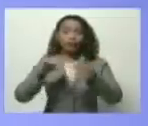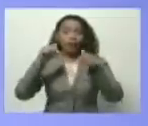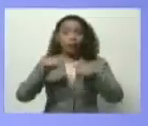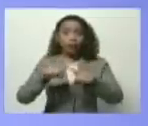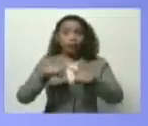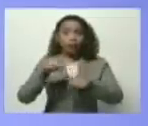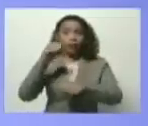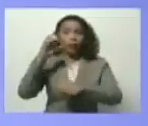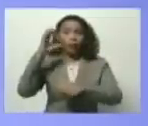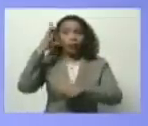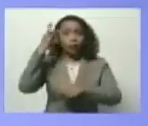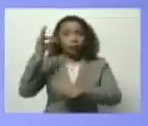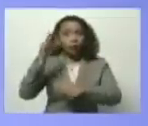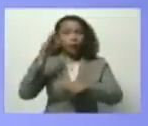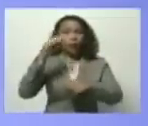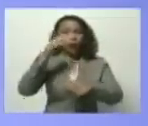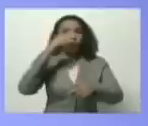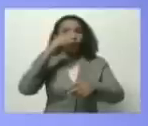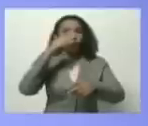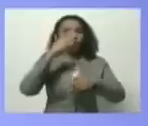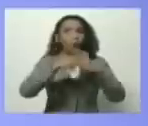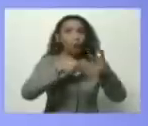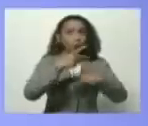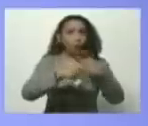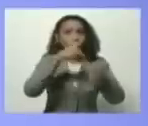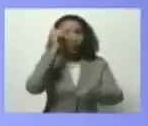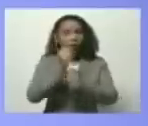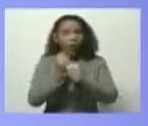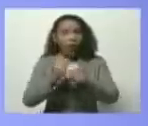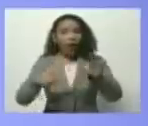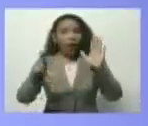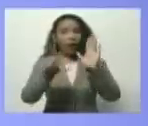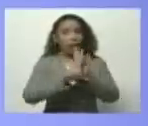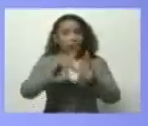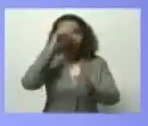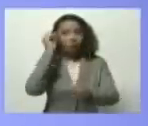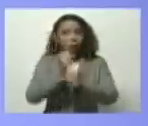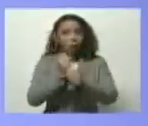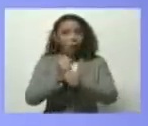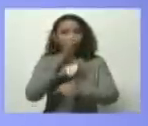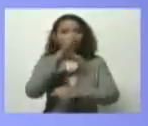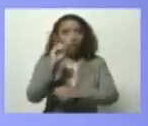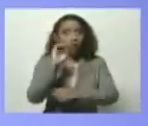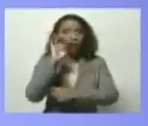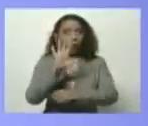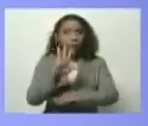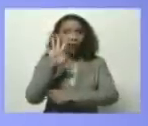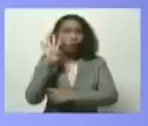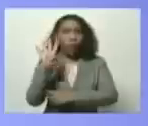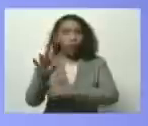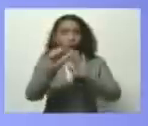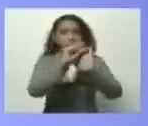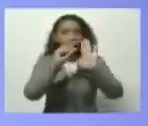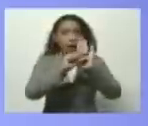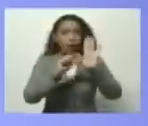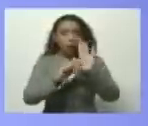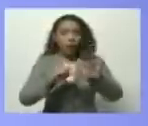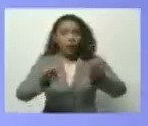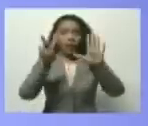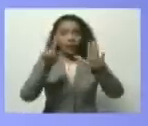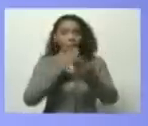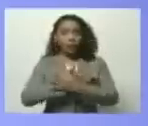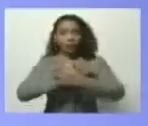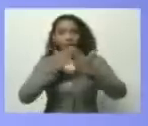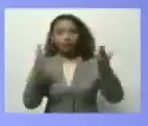consejo de los trabajadores productivos y la ley orgánica del trabajo y de los trabajadores con 554 artículos y 7 disposiciones